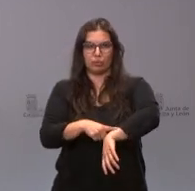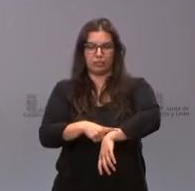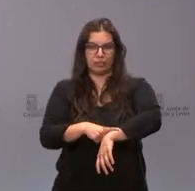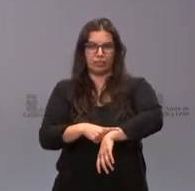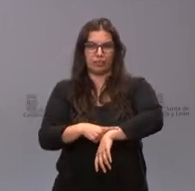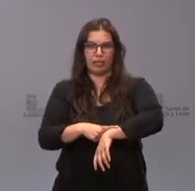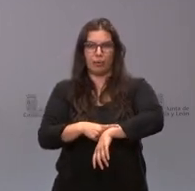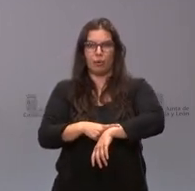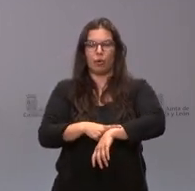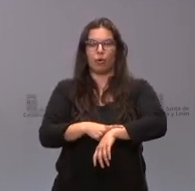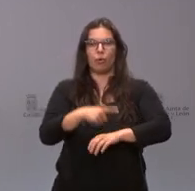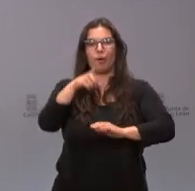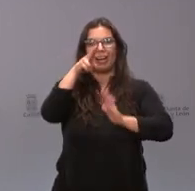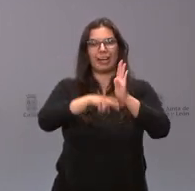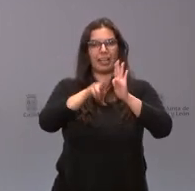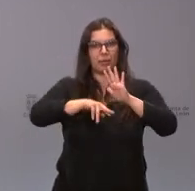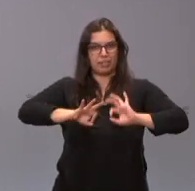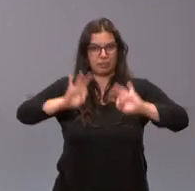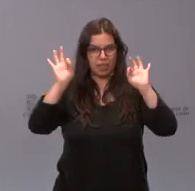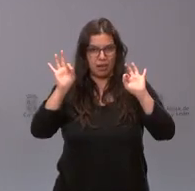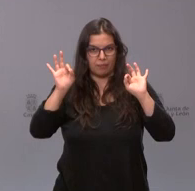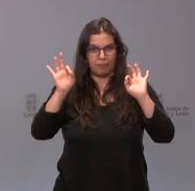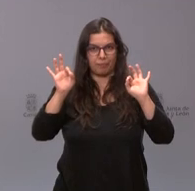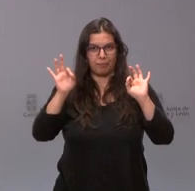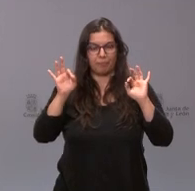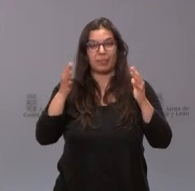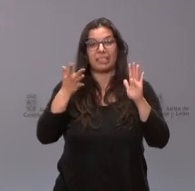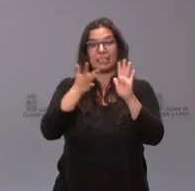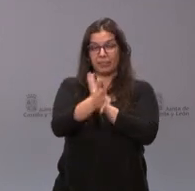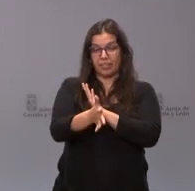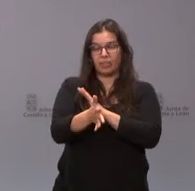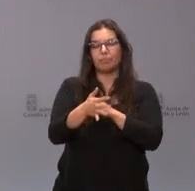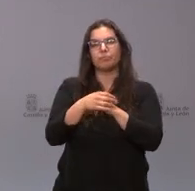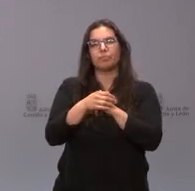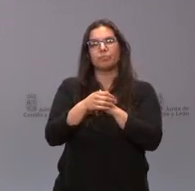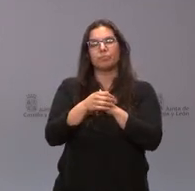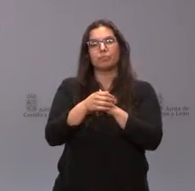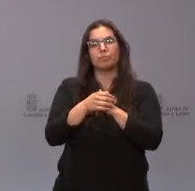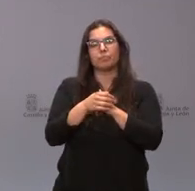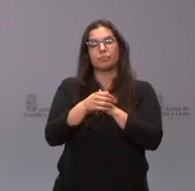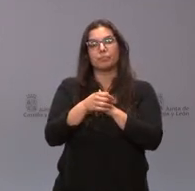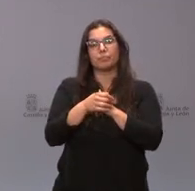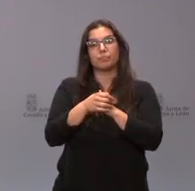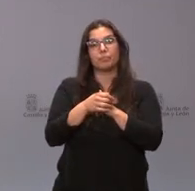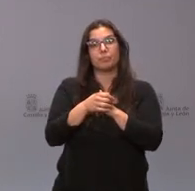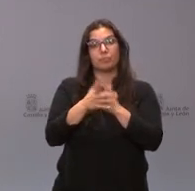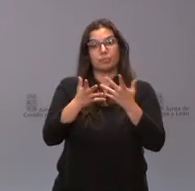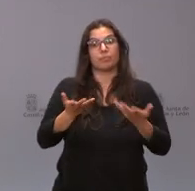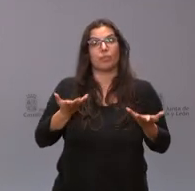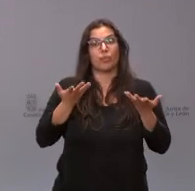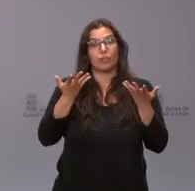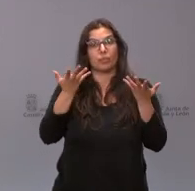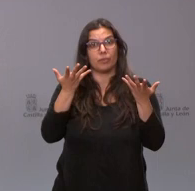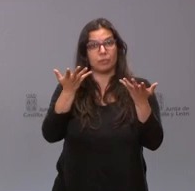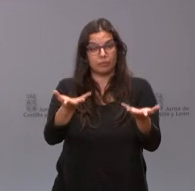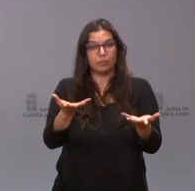especial. De esta forma, se está prestando este servicio que